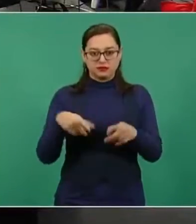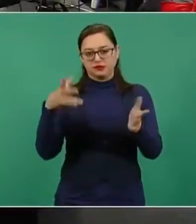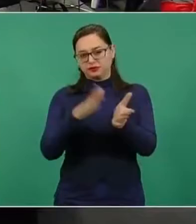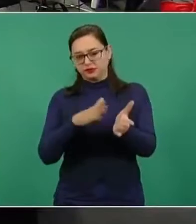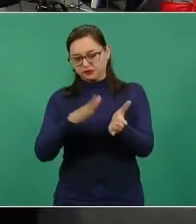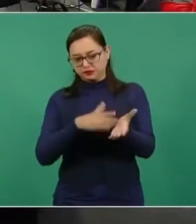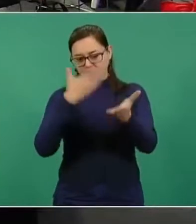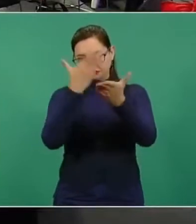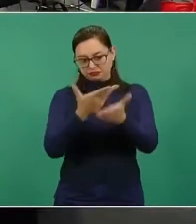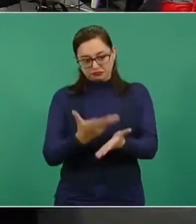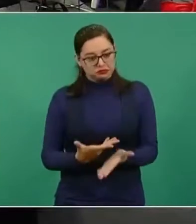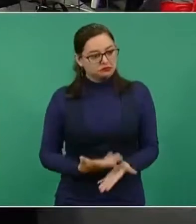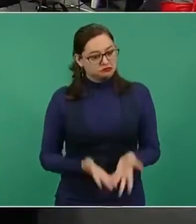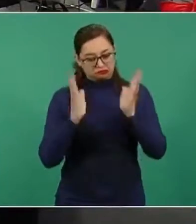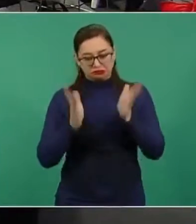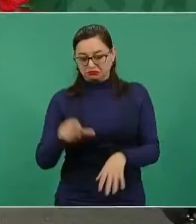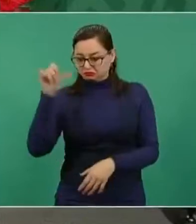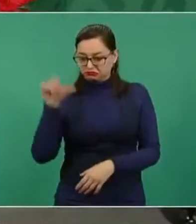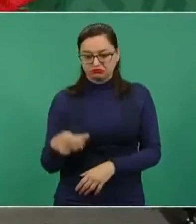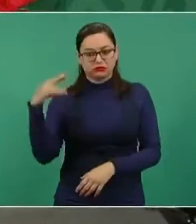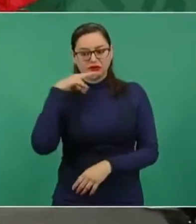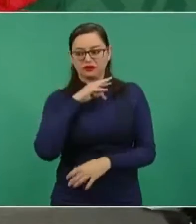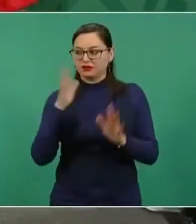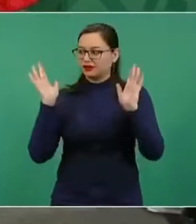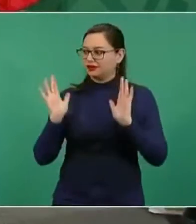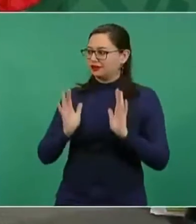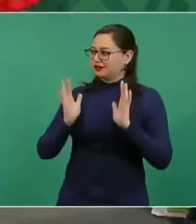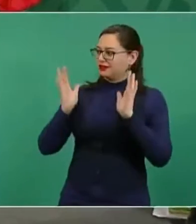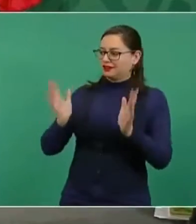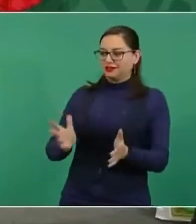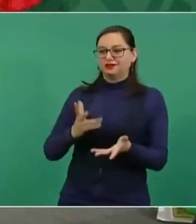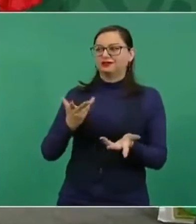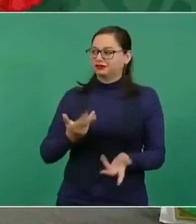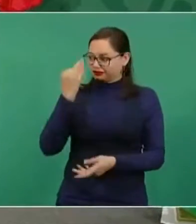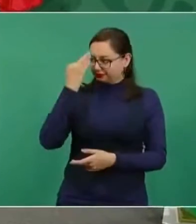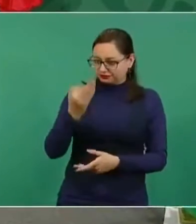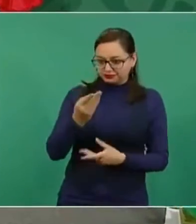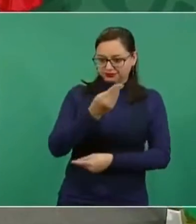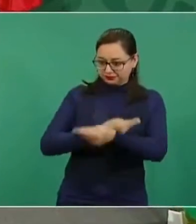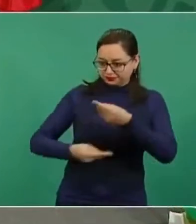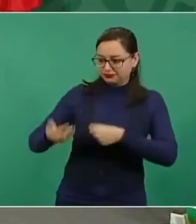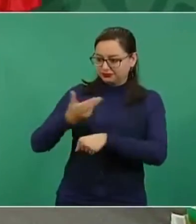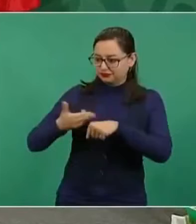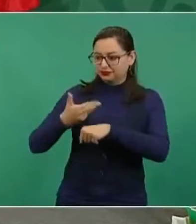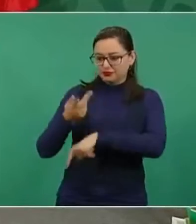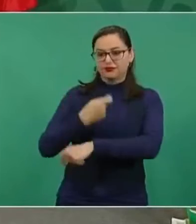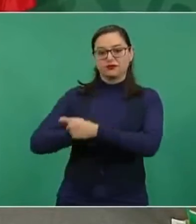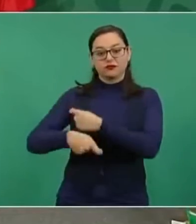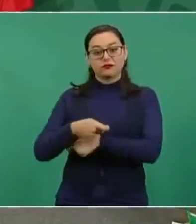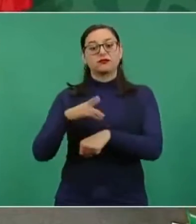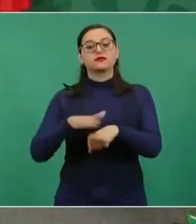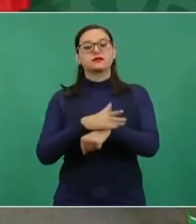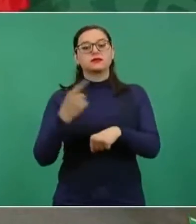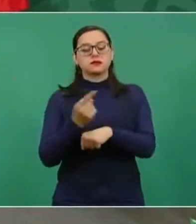documentación en el entendido de que las empresas,